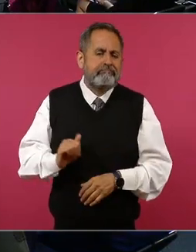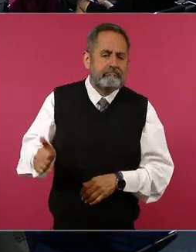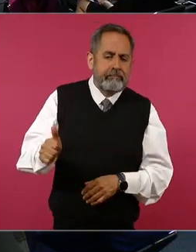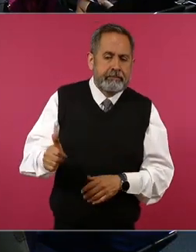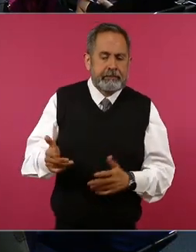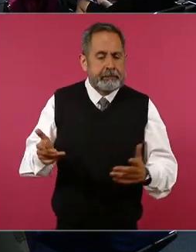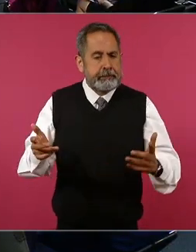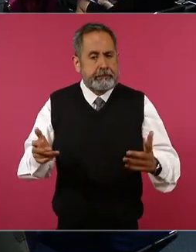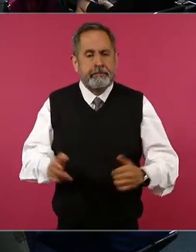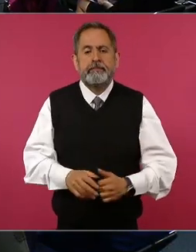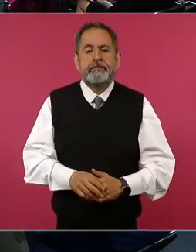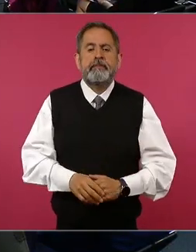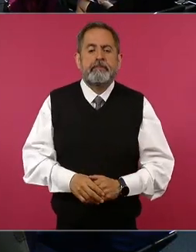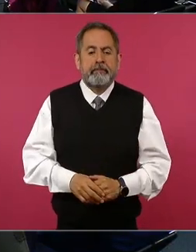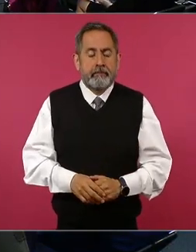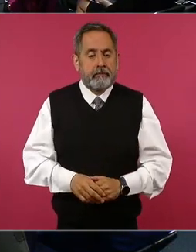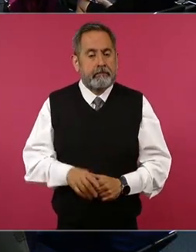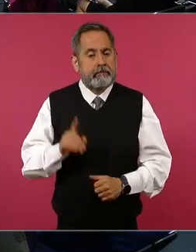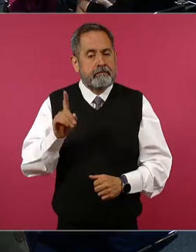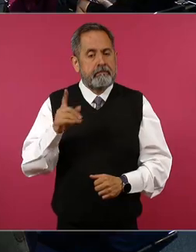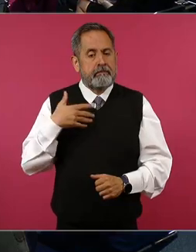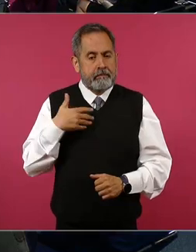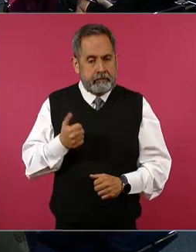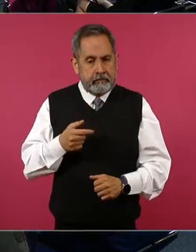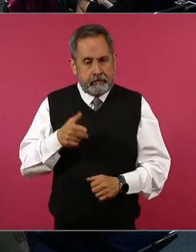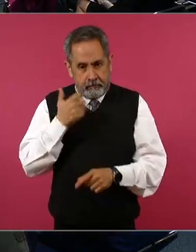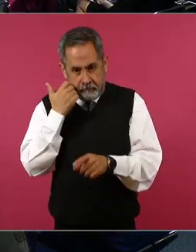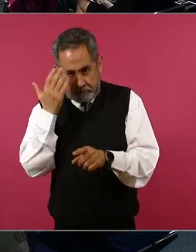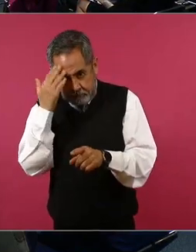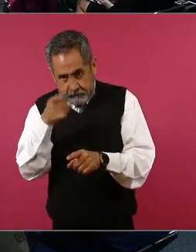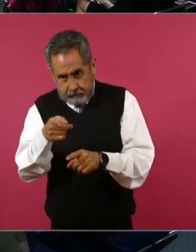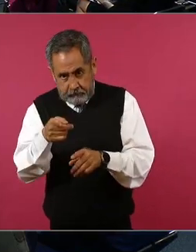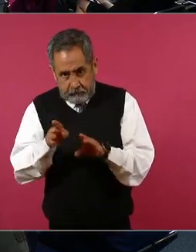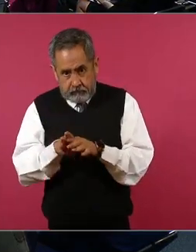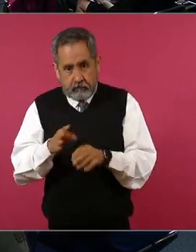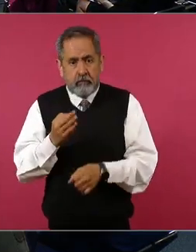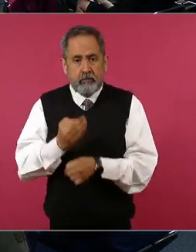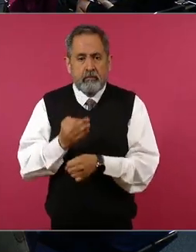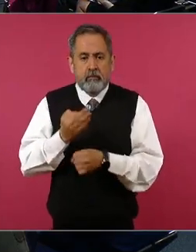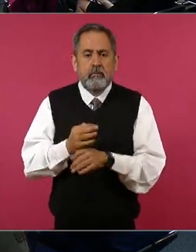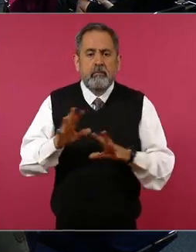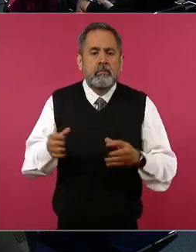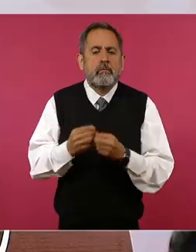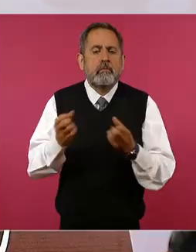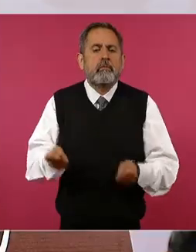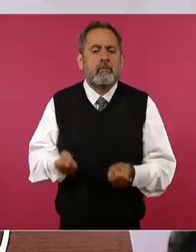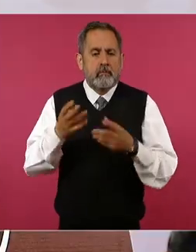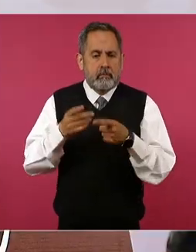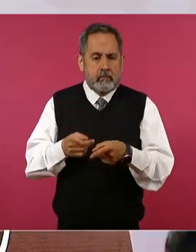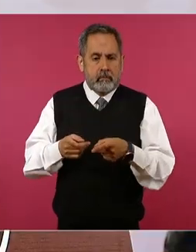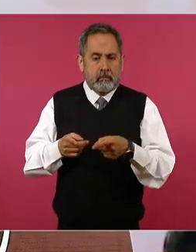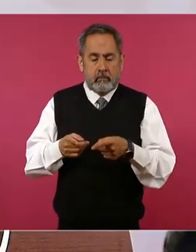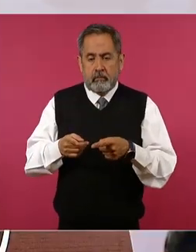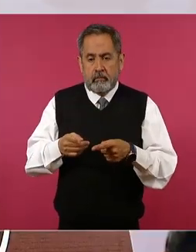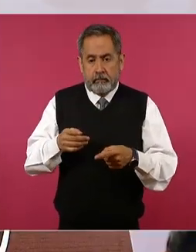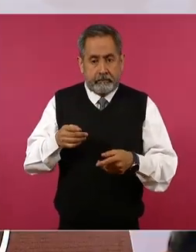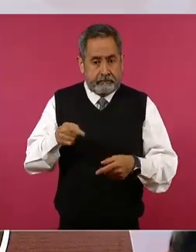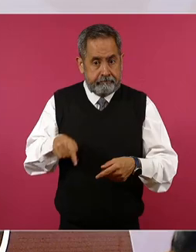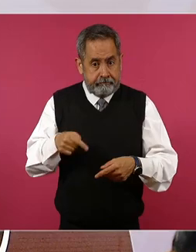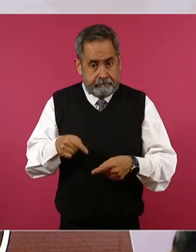lo que entiendo quieres tú saber es si ahorita cuánto se lleva